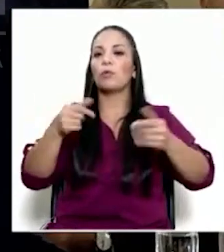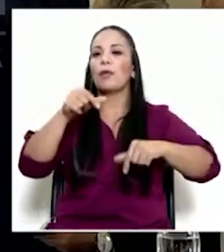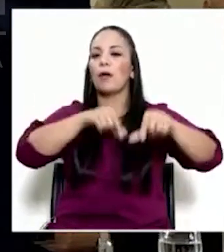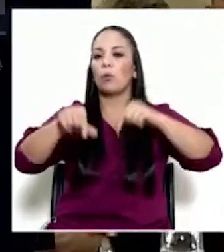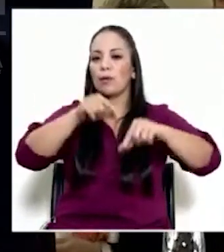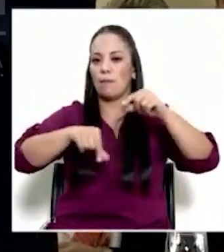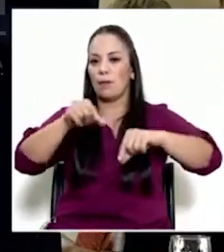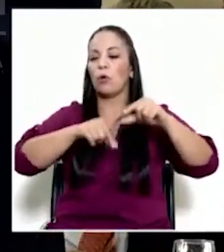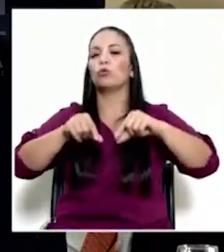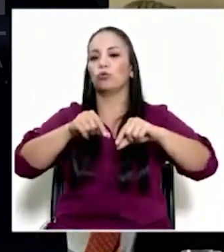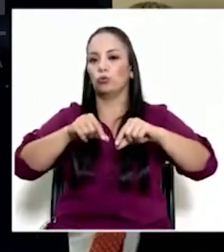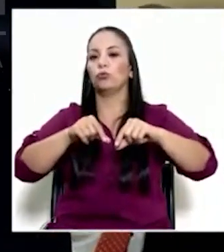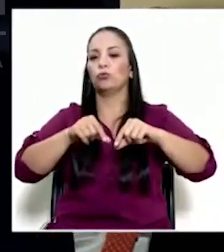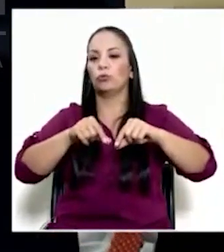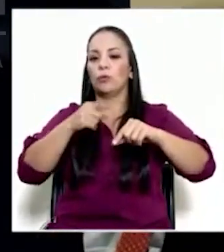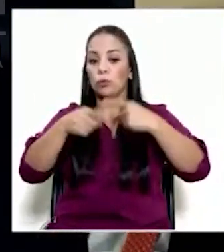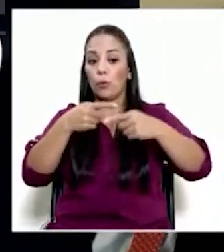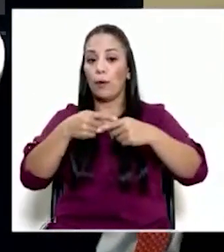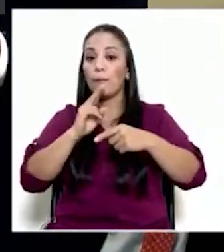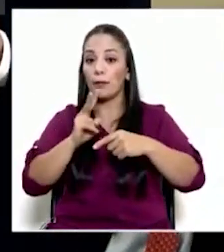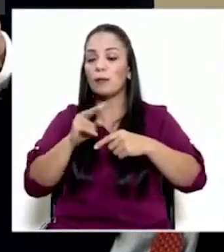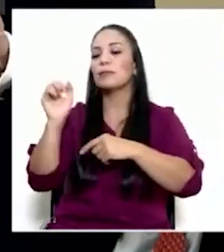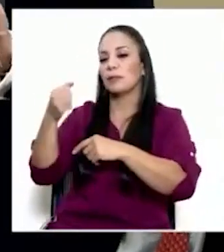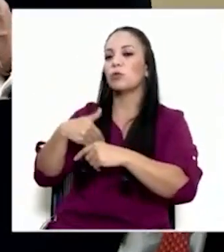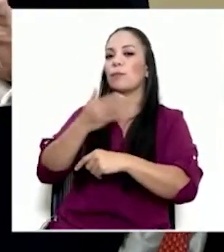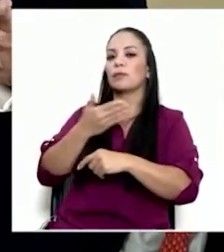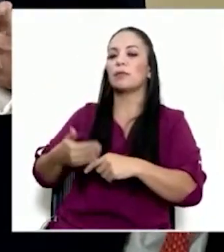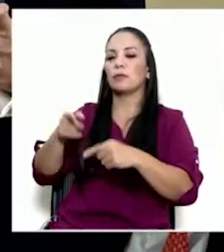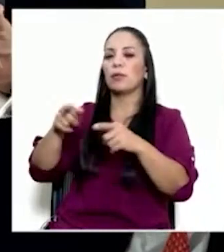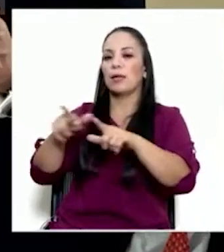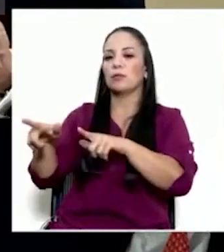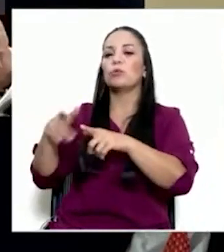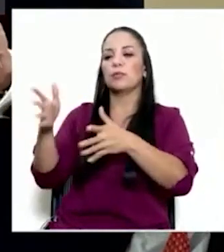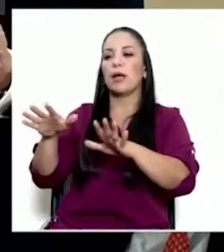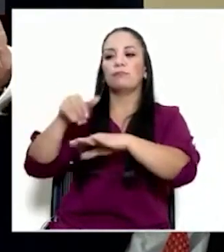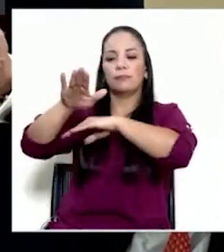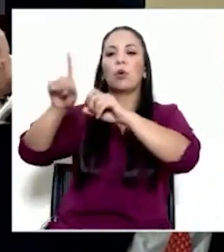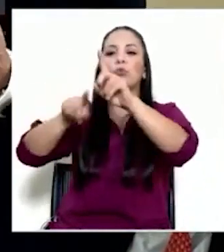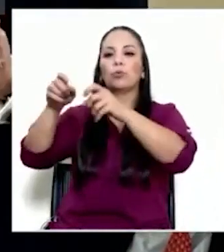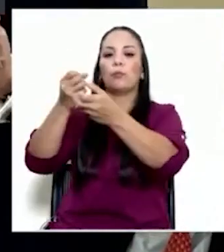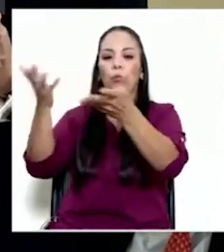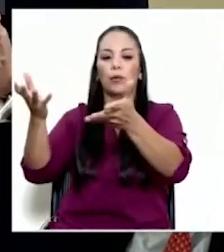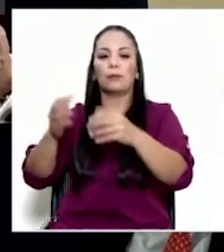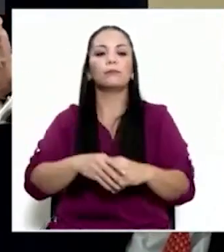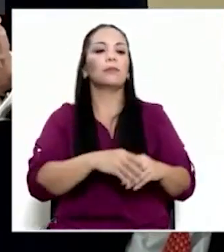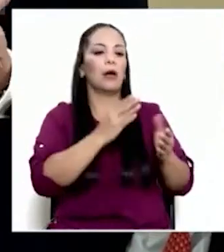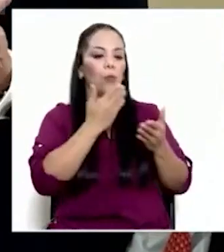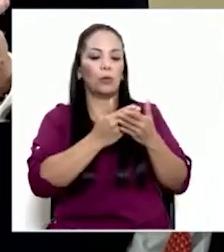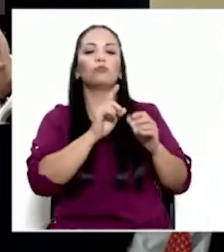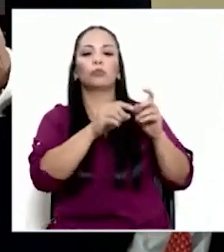formulados, que eso ya sale, ¿verdad? Sí, señor presidente, ya eso está incluso en consulta pública. Ya está en pública,